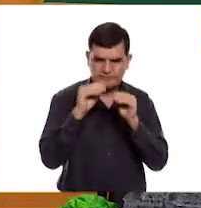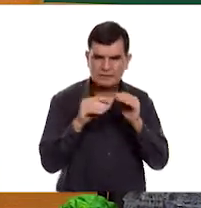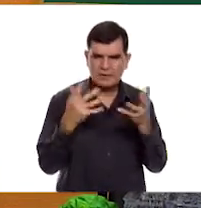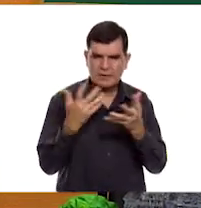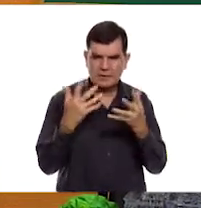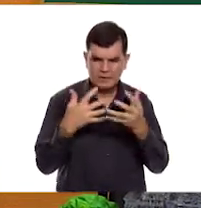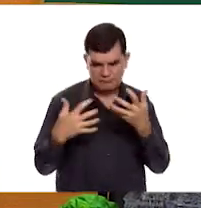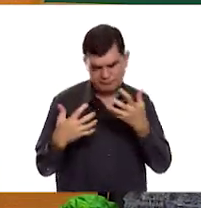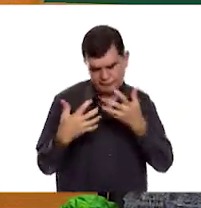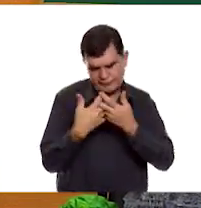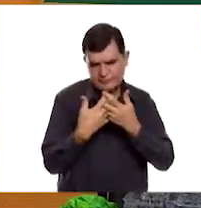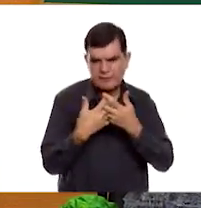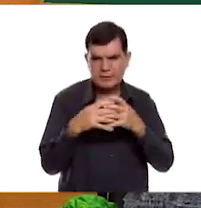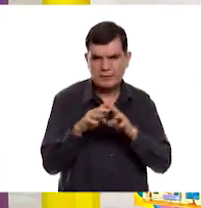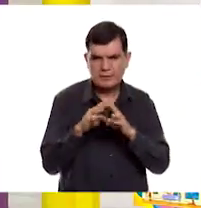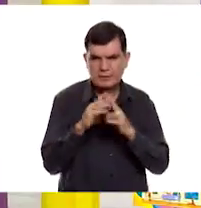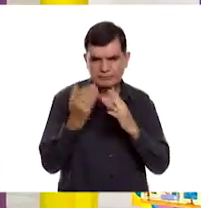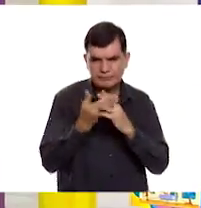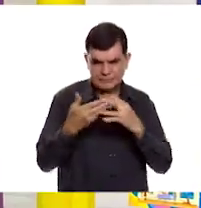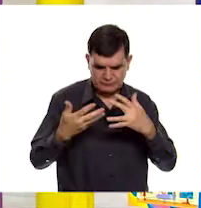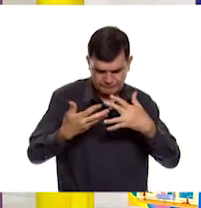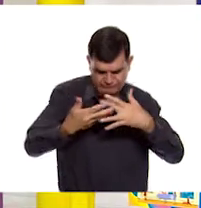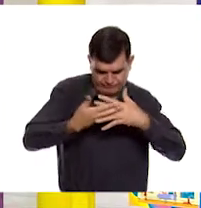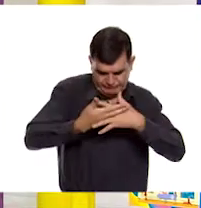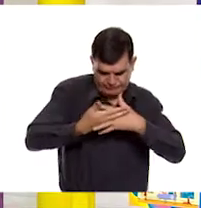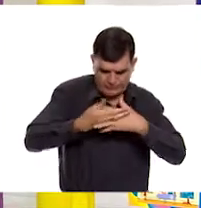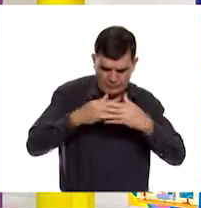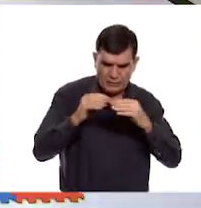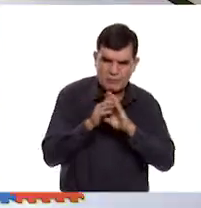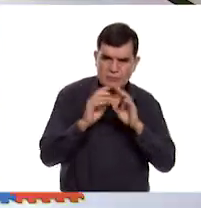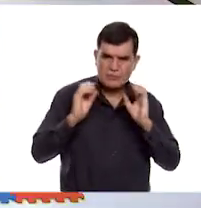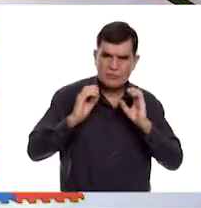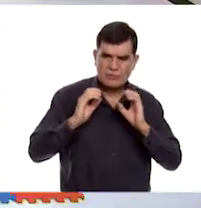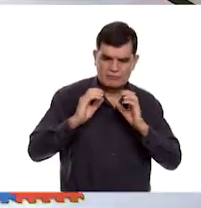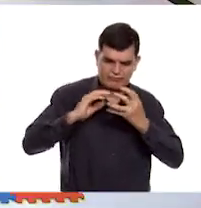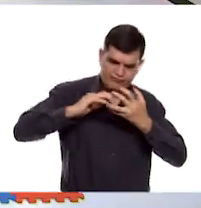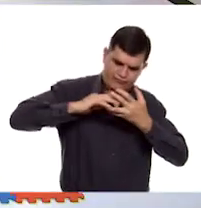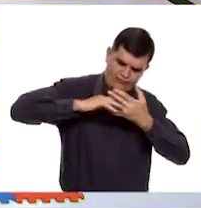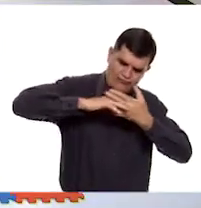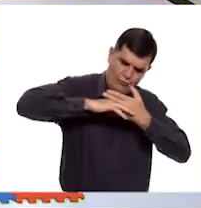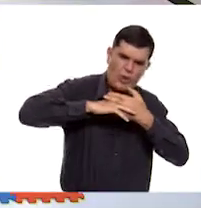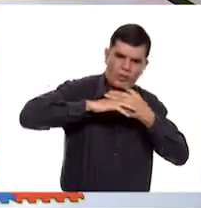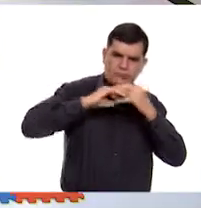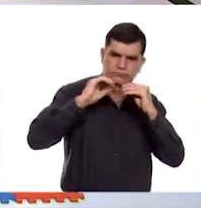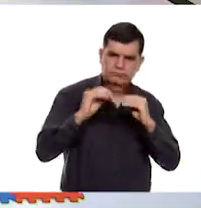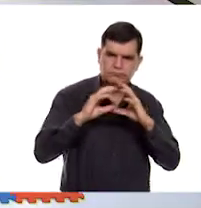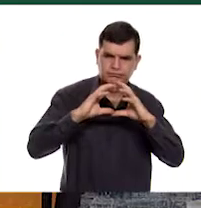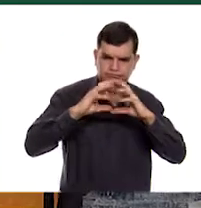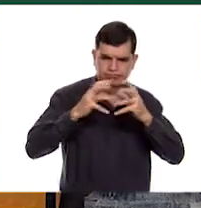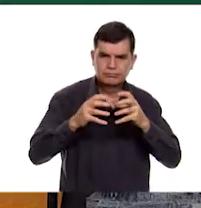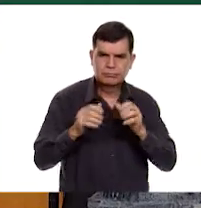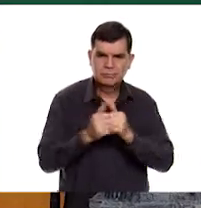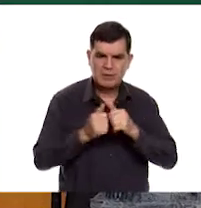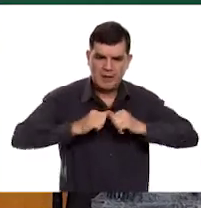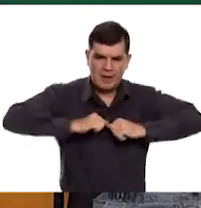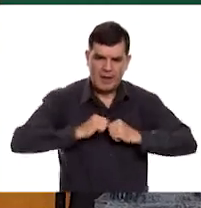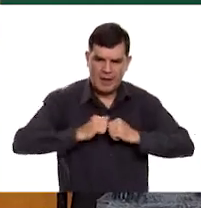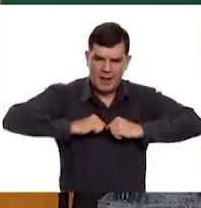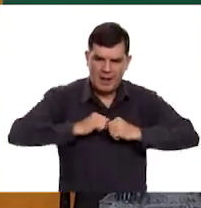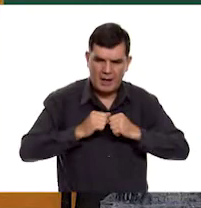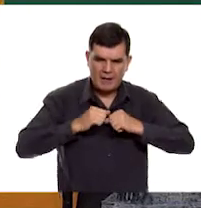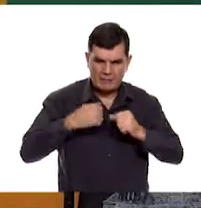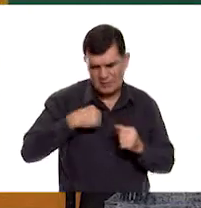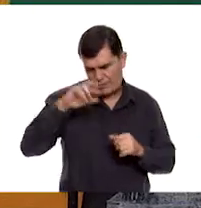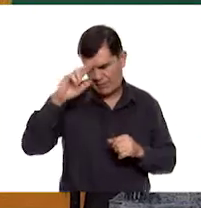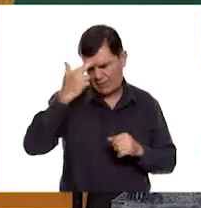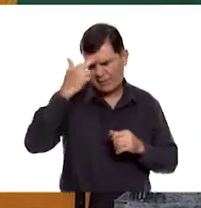hacer el ensamblaje para que pases el reto, Pilar. Vamos, vamos, vamos. El cuerpo de esta ave. Y vamos a ponerle sus alitas. Me acuerdo que yo